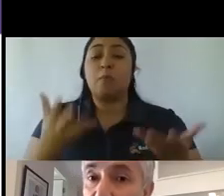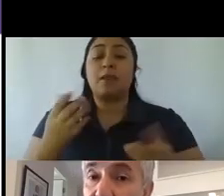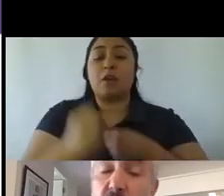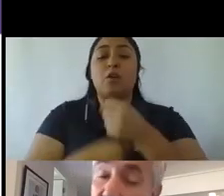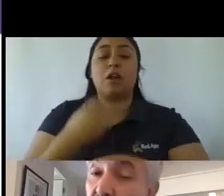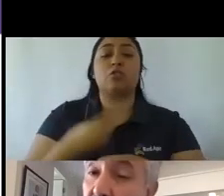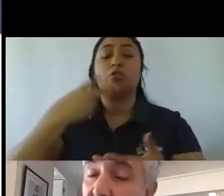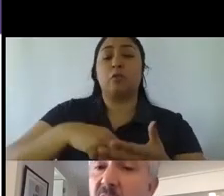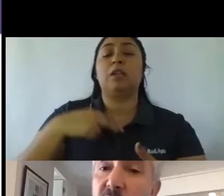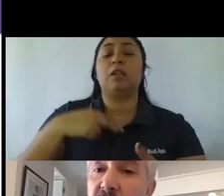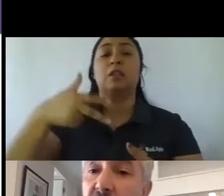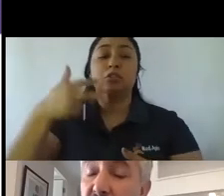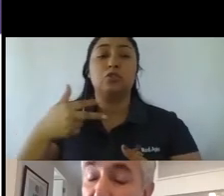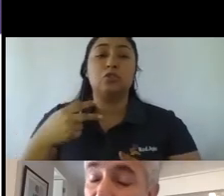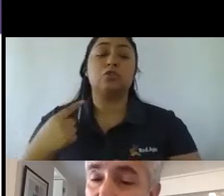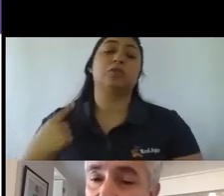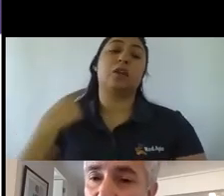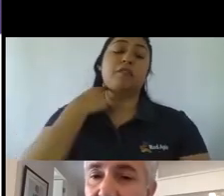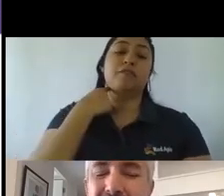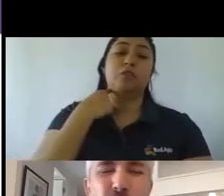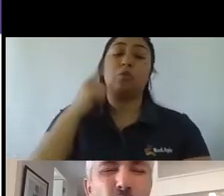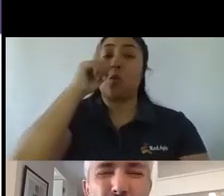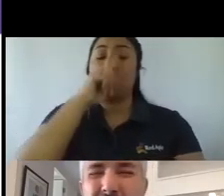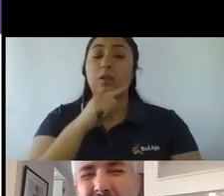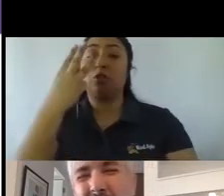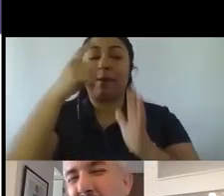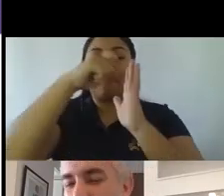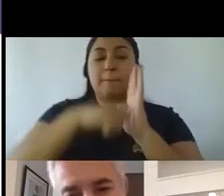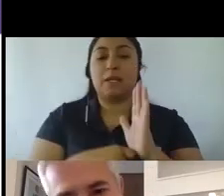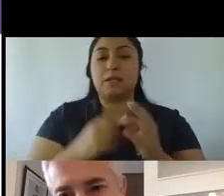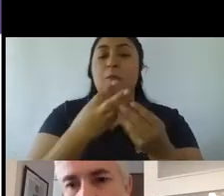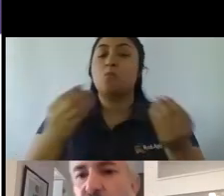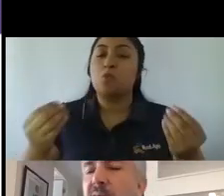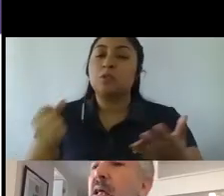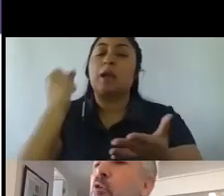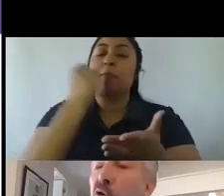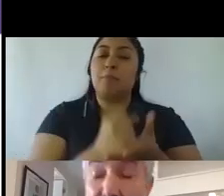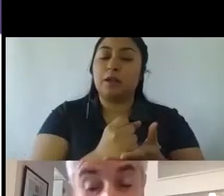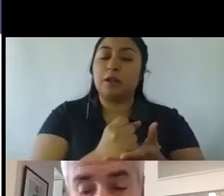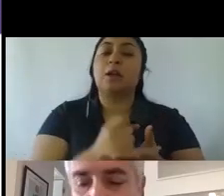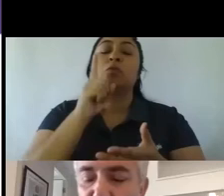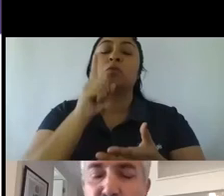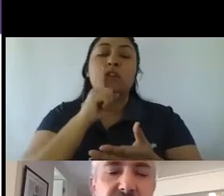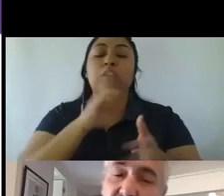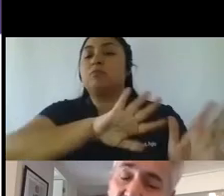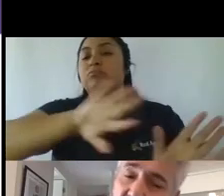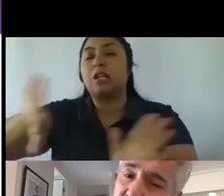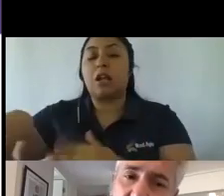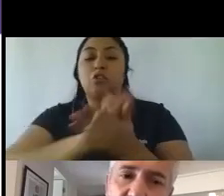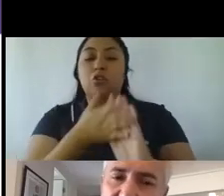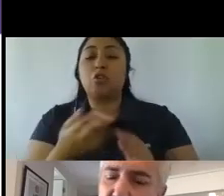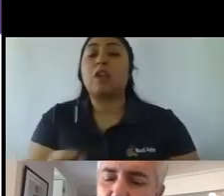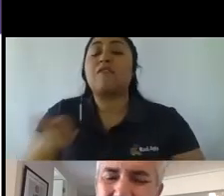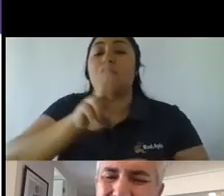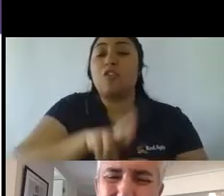trimestre. ¿Se acuerdan cuando recién les comenté de que muchas marcas tuvieron que retirar su pauta completa y luego reconfigurar sus mensajes? Bueno, eso